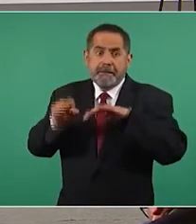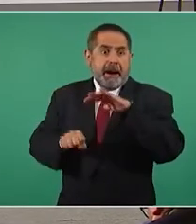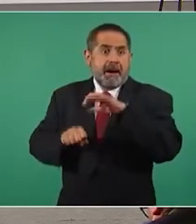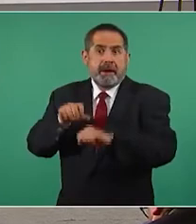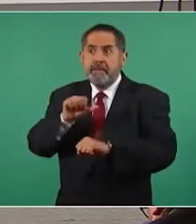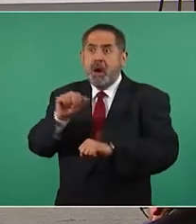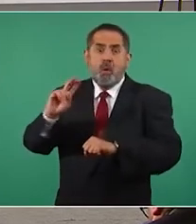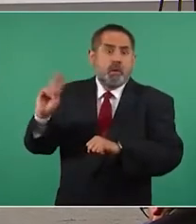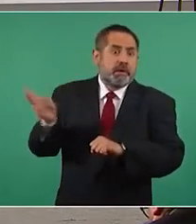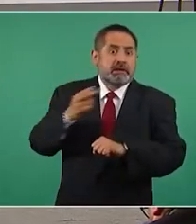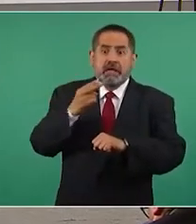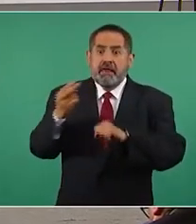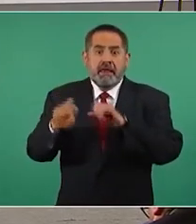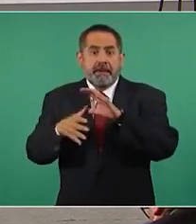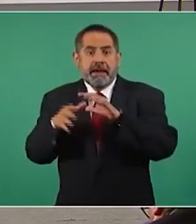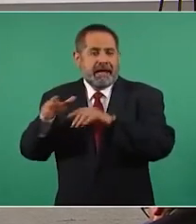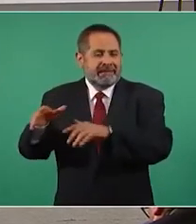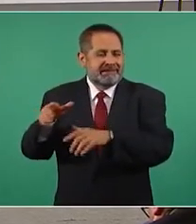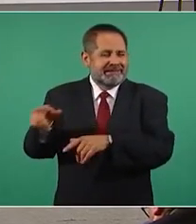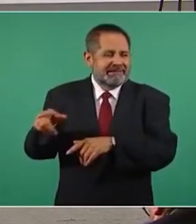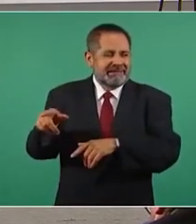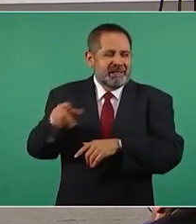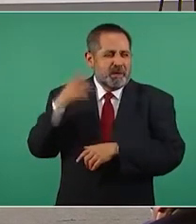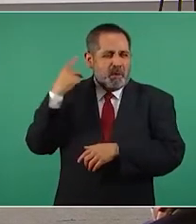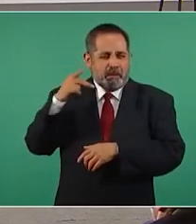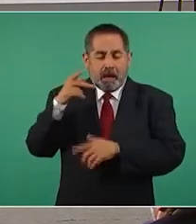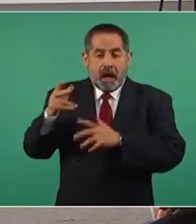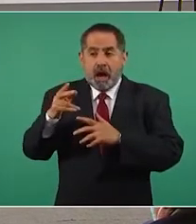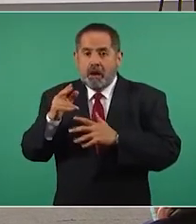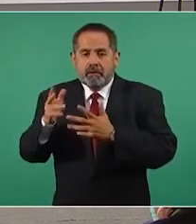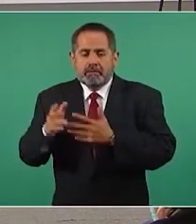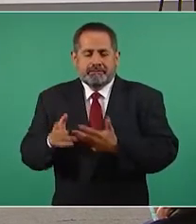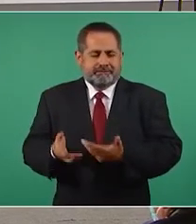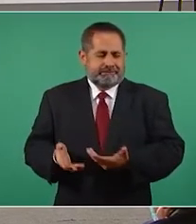Universidad de las Américas Puebla en este momento.